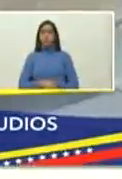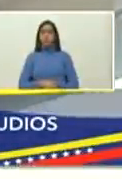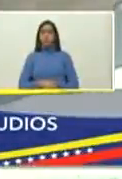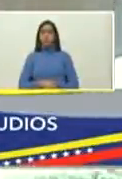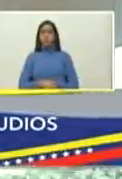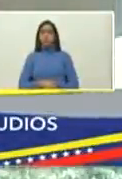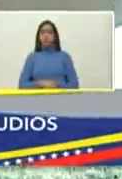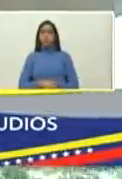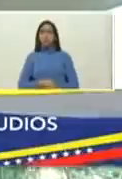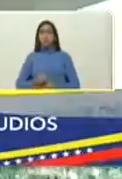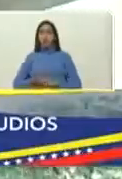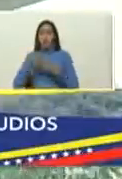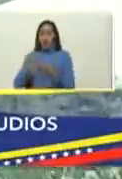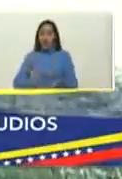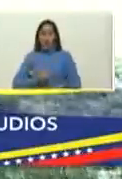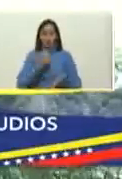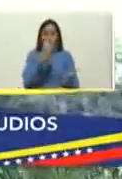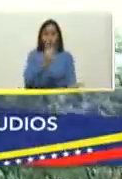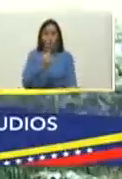premios